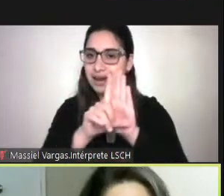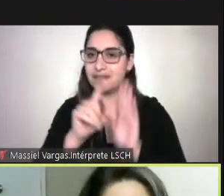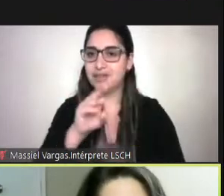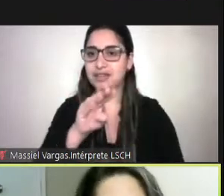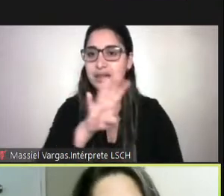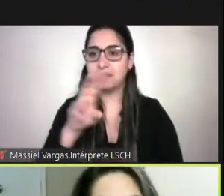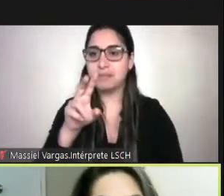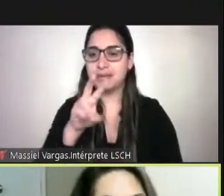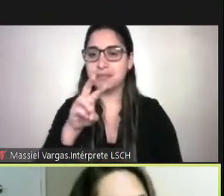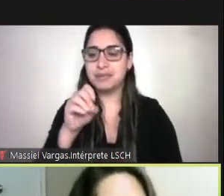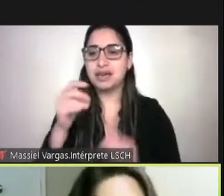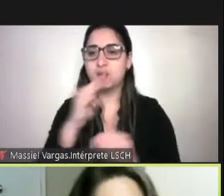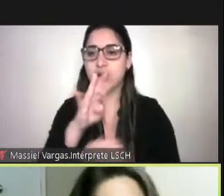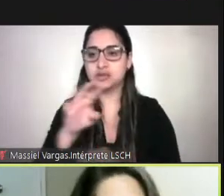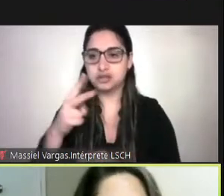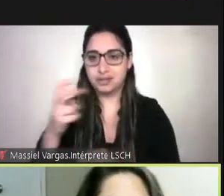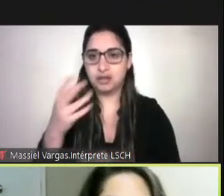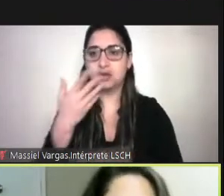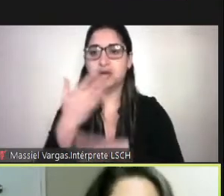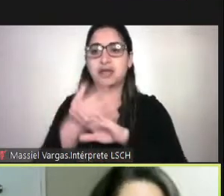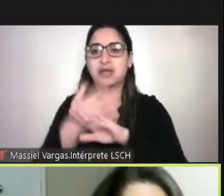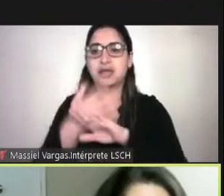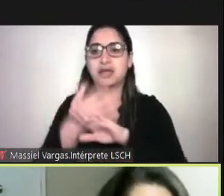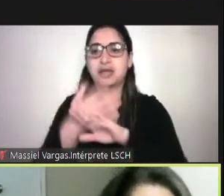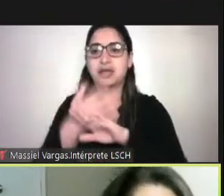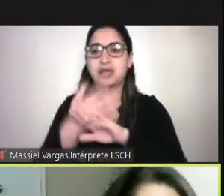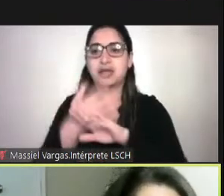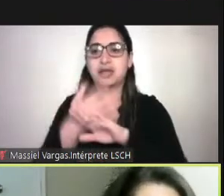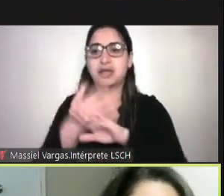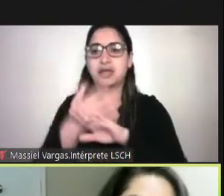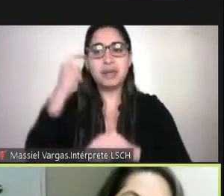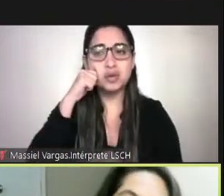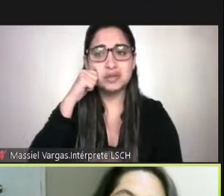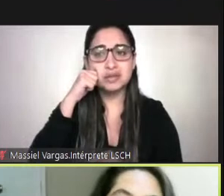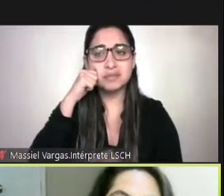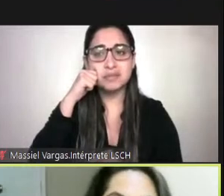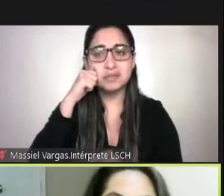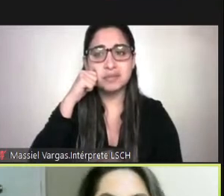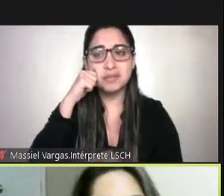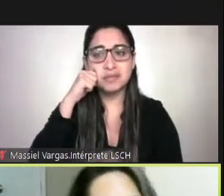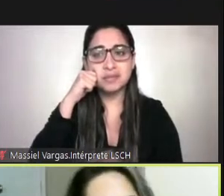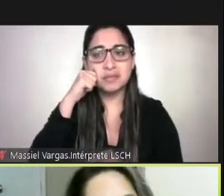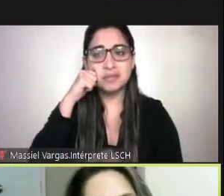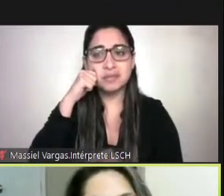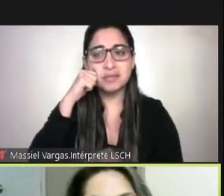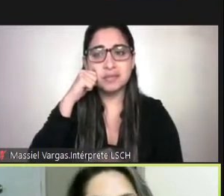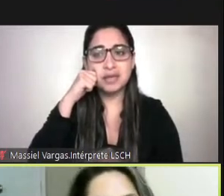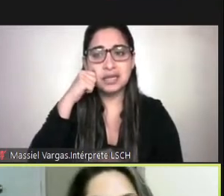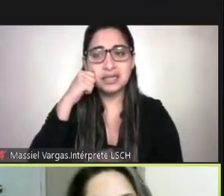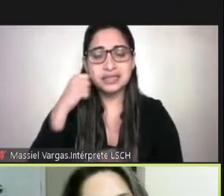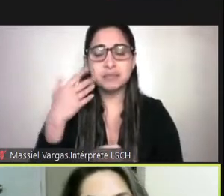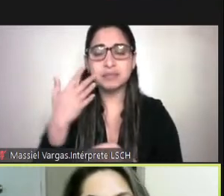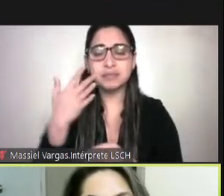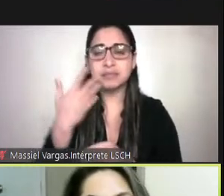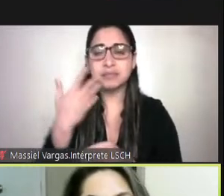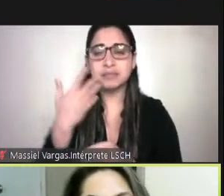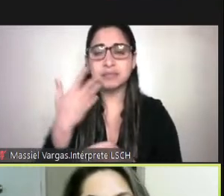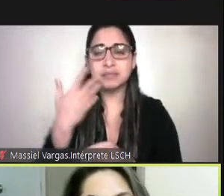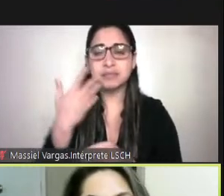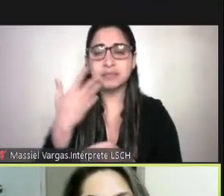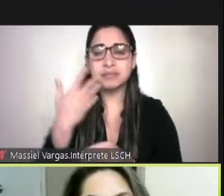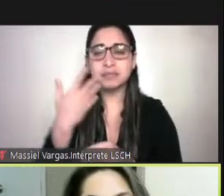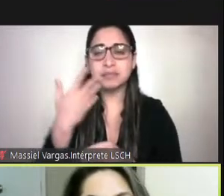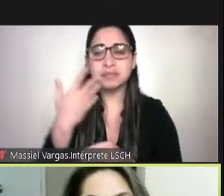es el concepto que debemos considerar para siempre. O sea, desde el cambio de paradigma, este es el concepto y no podemos volver